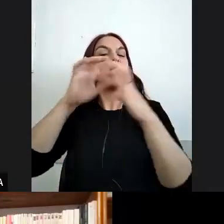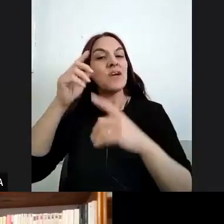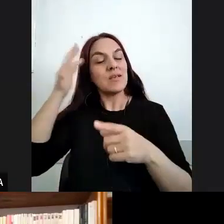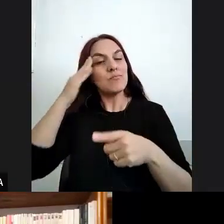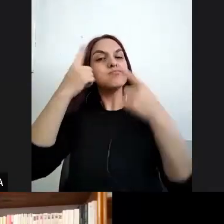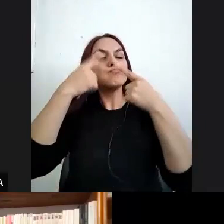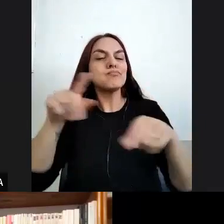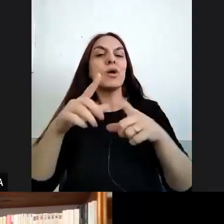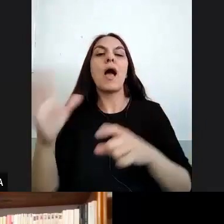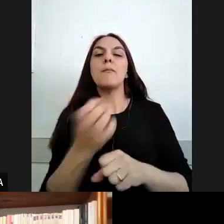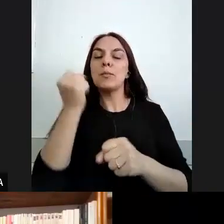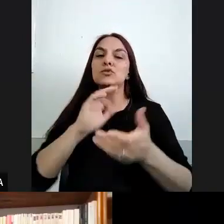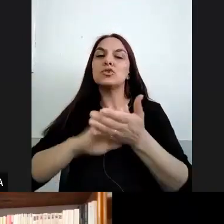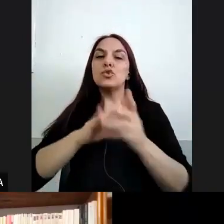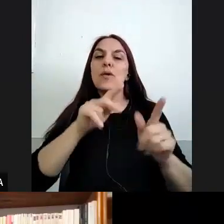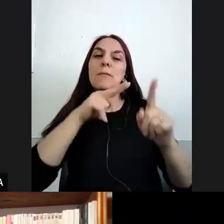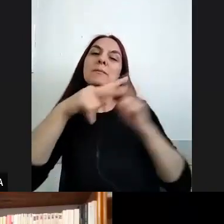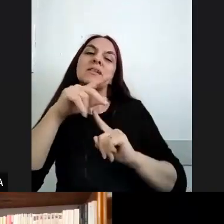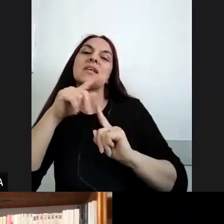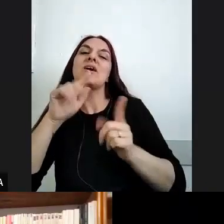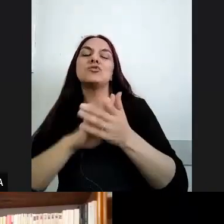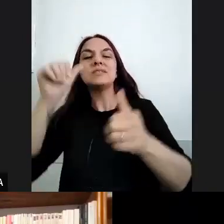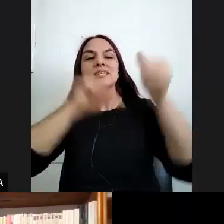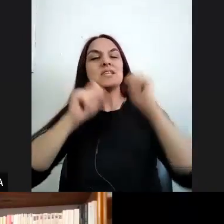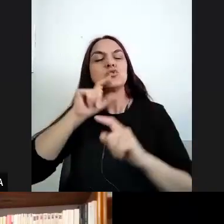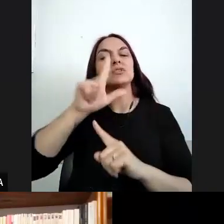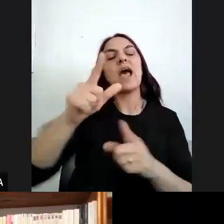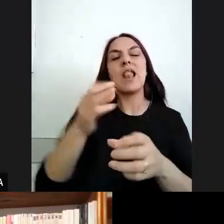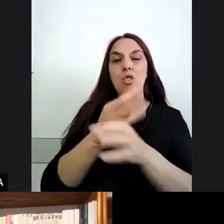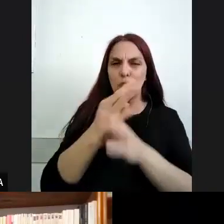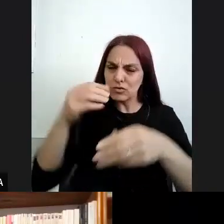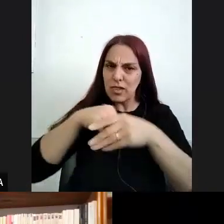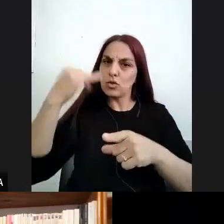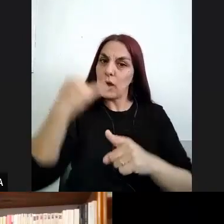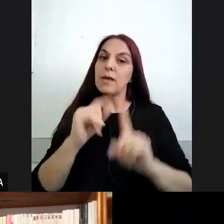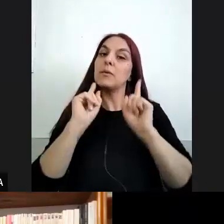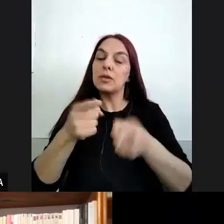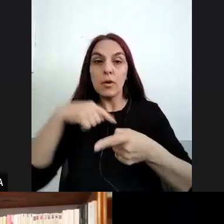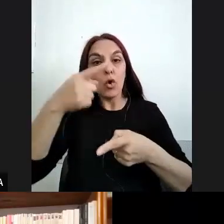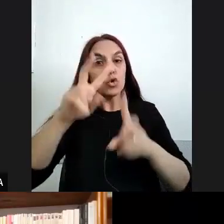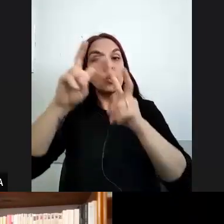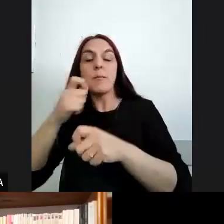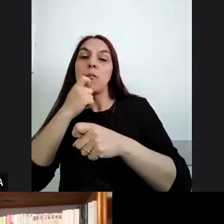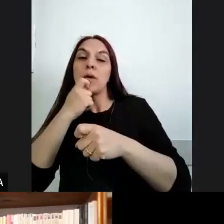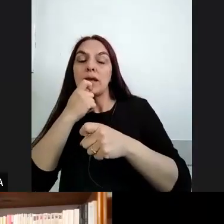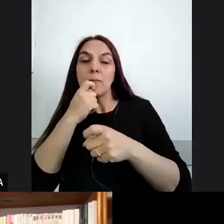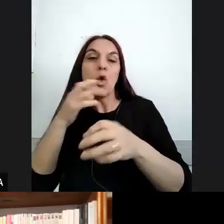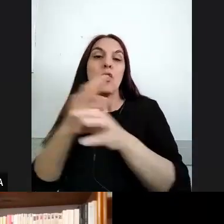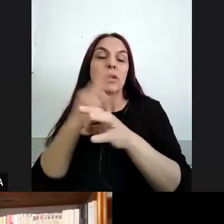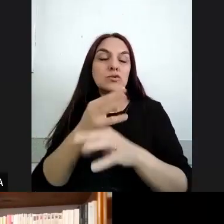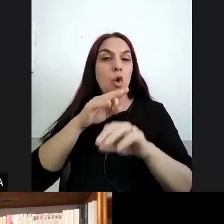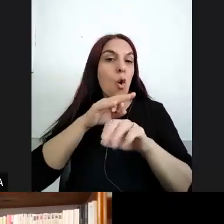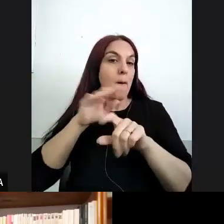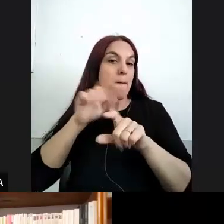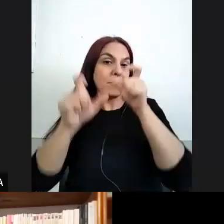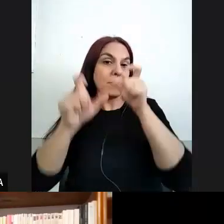regionales de las perspectivas críticas de las ciencias sociales y de la educación pero con otras articulaciones como la impronta de la educación popular y de